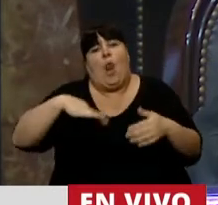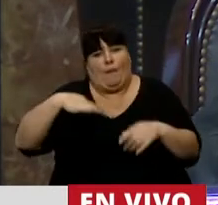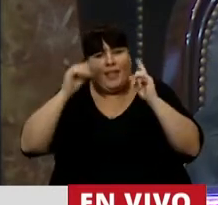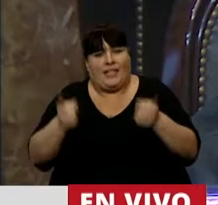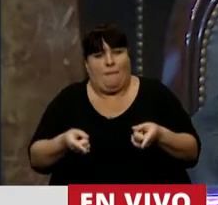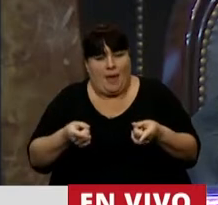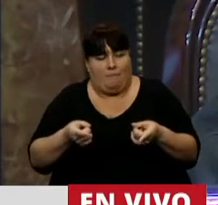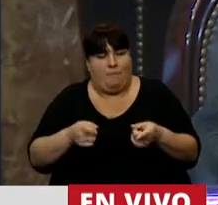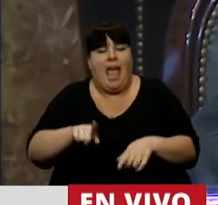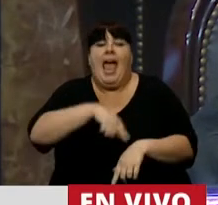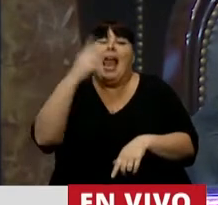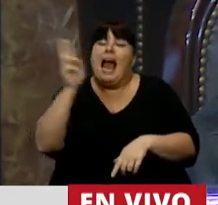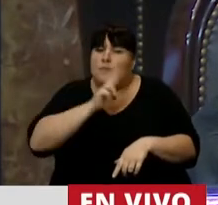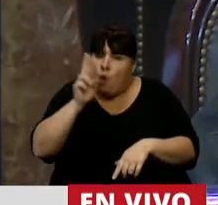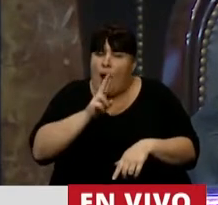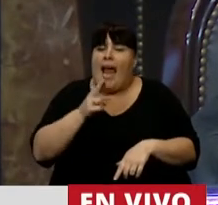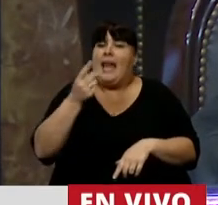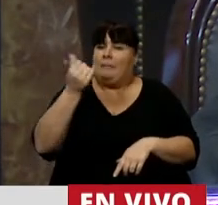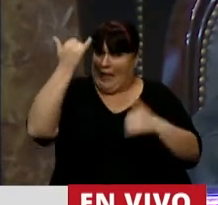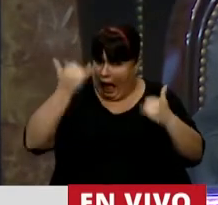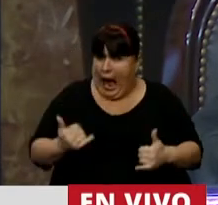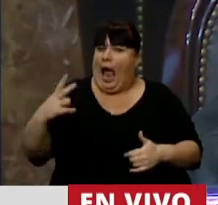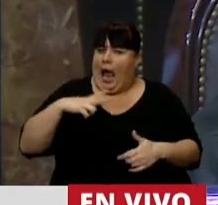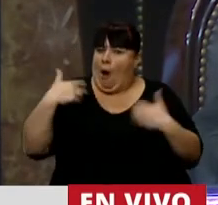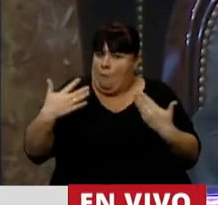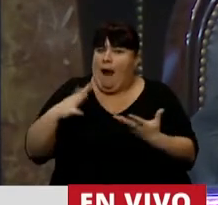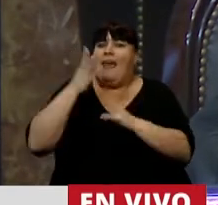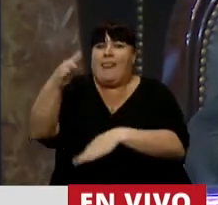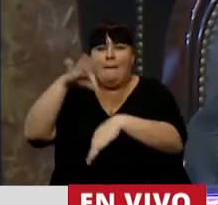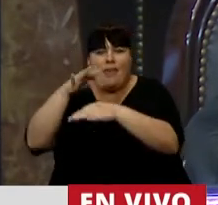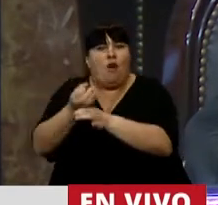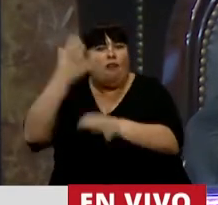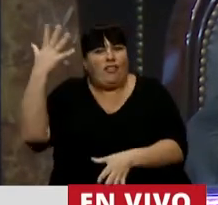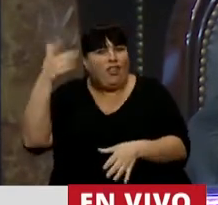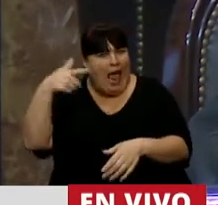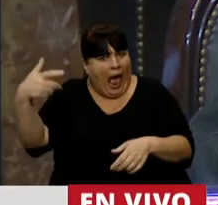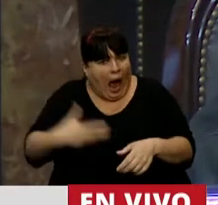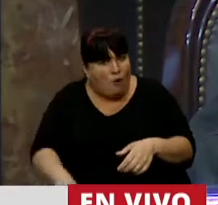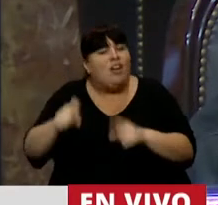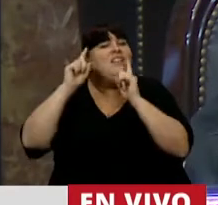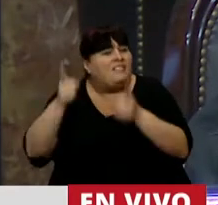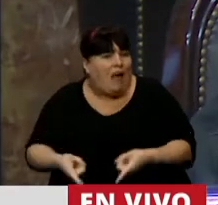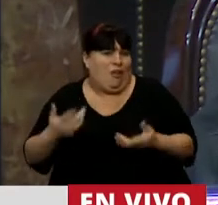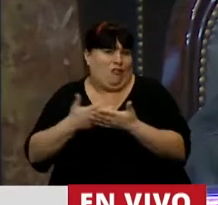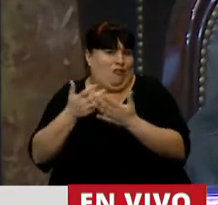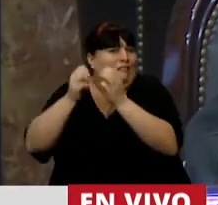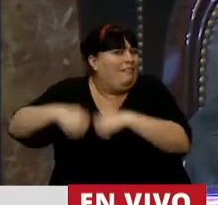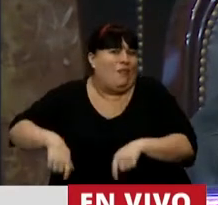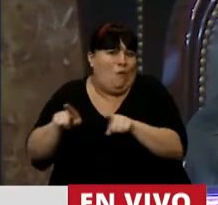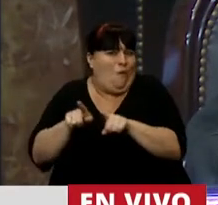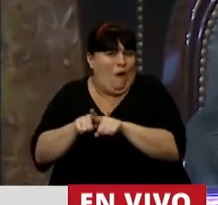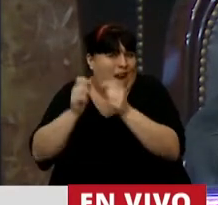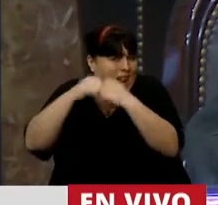Y las mujeres con recursos económicos que pueden acceder a métodos médicos o profesionales, también son víctimas de la clandestinidad.